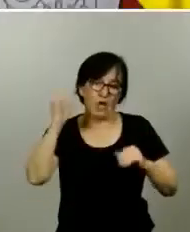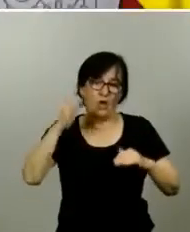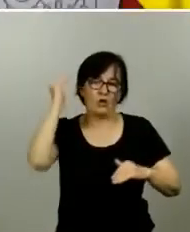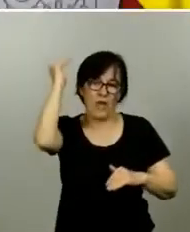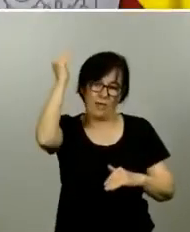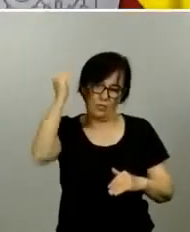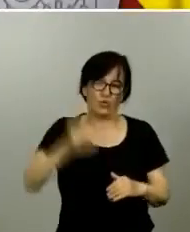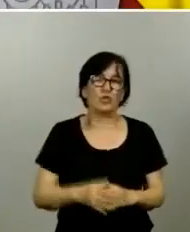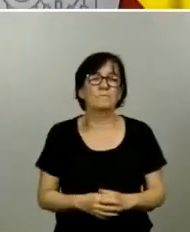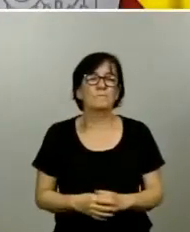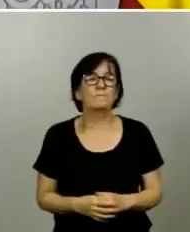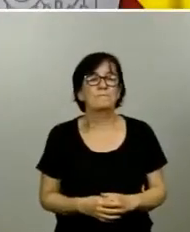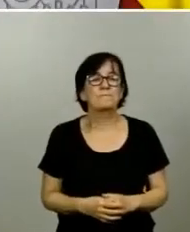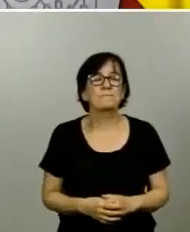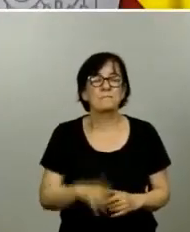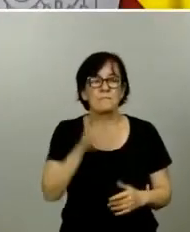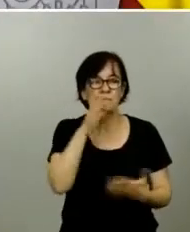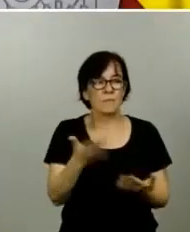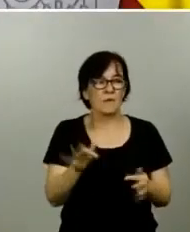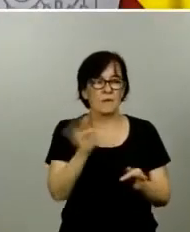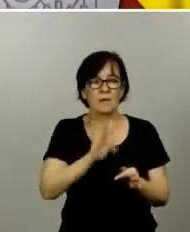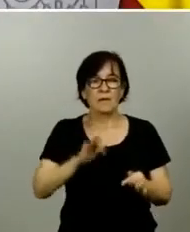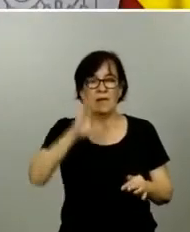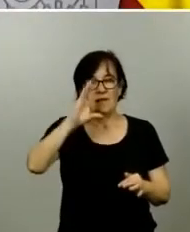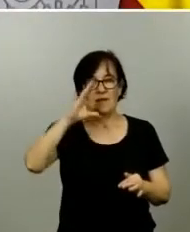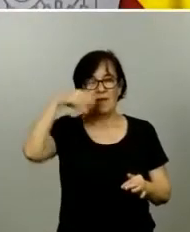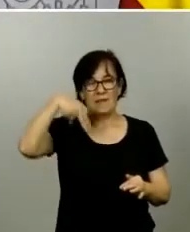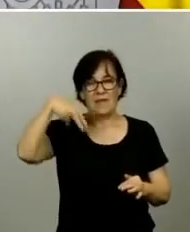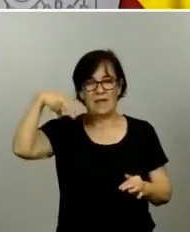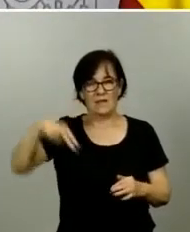El turno ahora para la CNN adelante